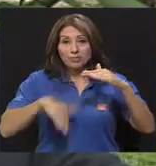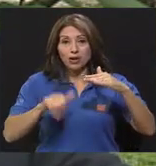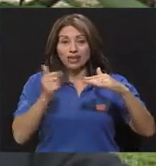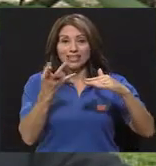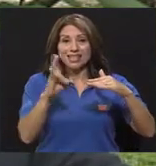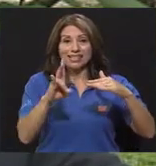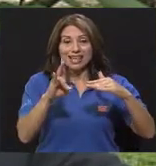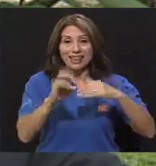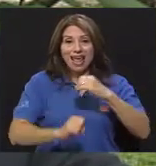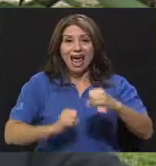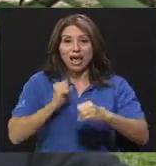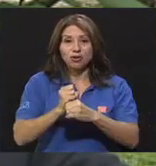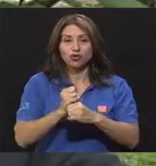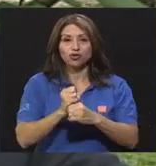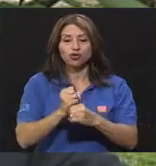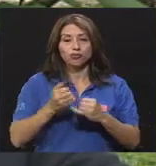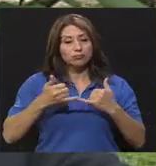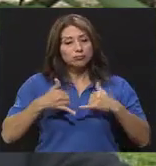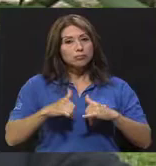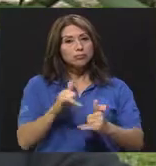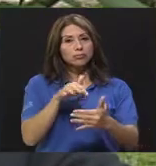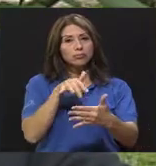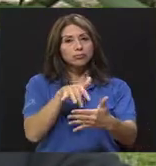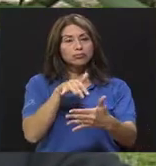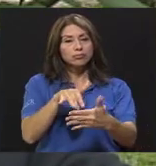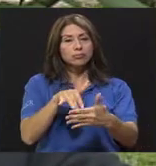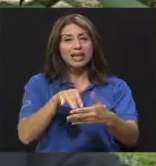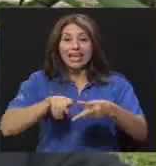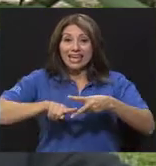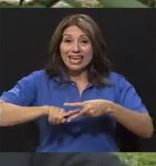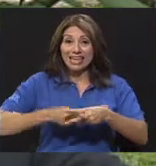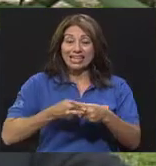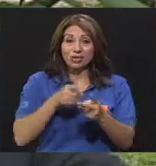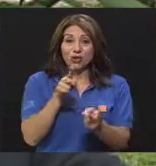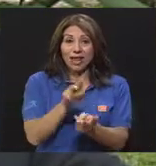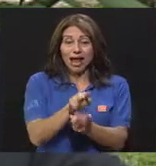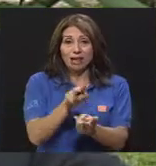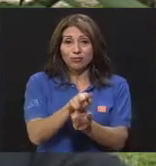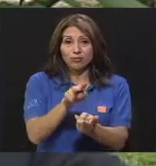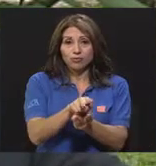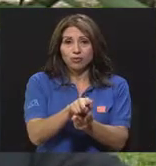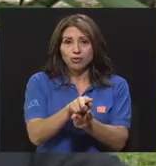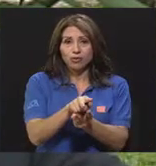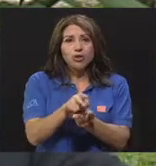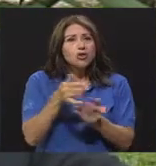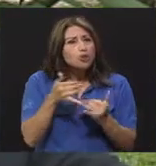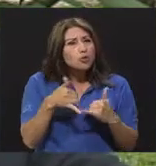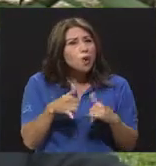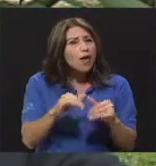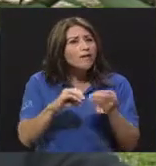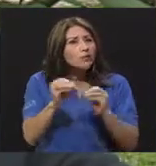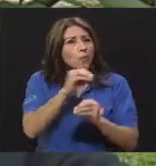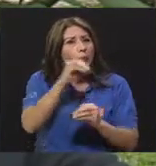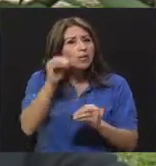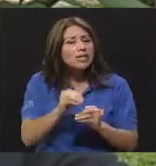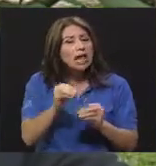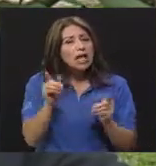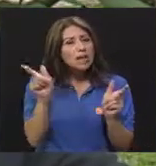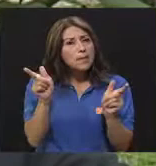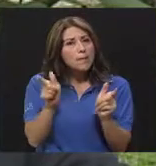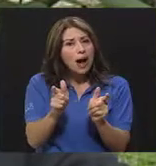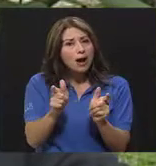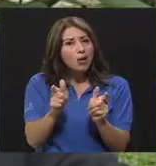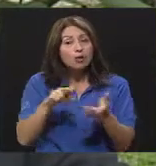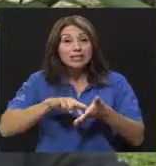menores de 17 años escolarizadas, el inicio de la actividad sexual coital es todavía muy bajo. Entonces,